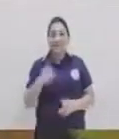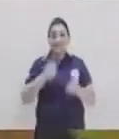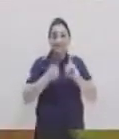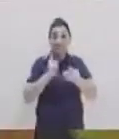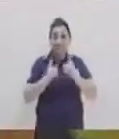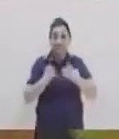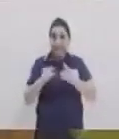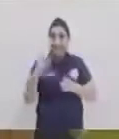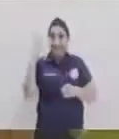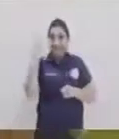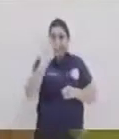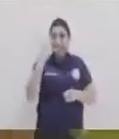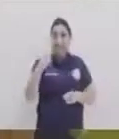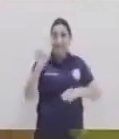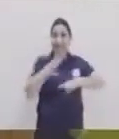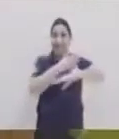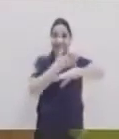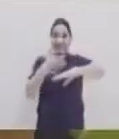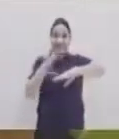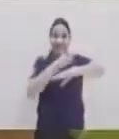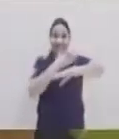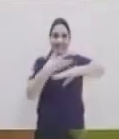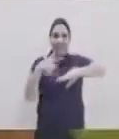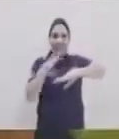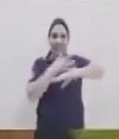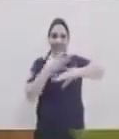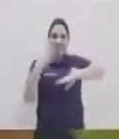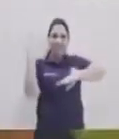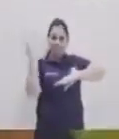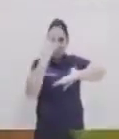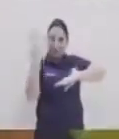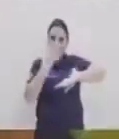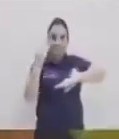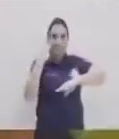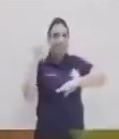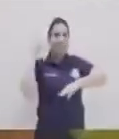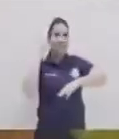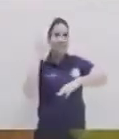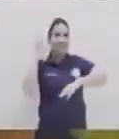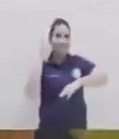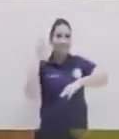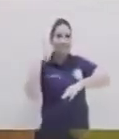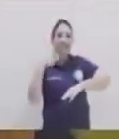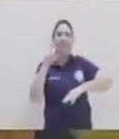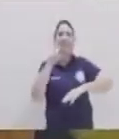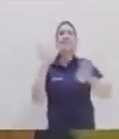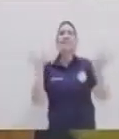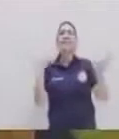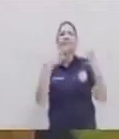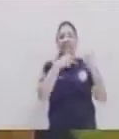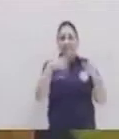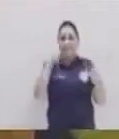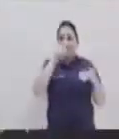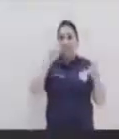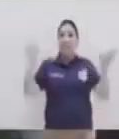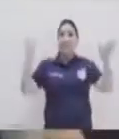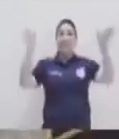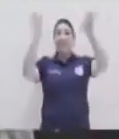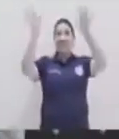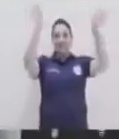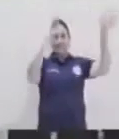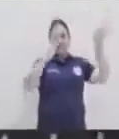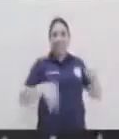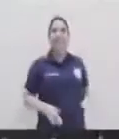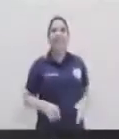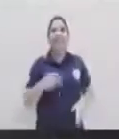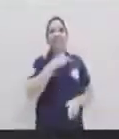Se queda así. Eso que estabas haciendo se llama disonancia. Da bastante tensión a lo que se está provocando con el sonido. Ajá. Después,